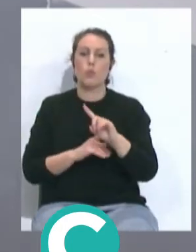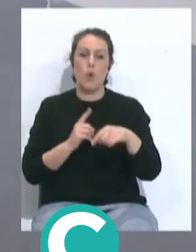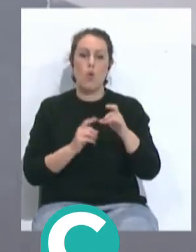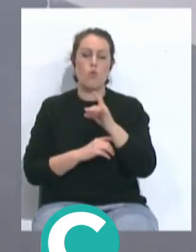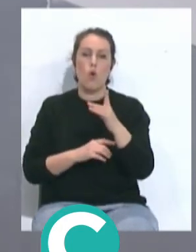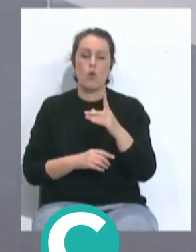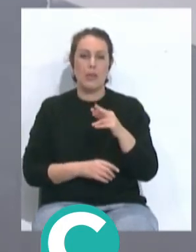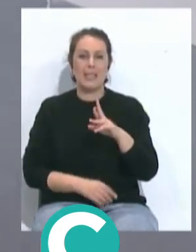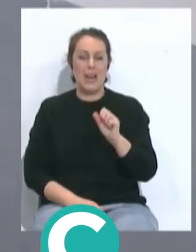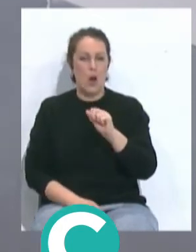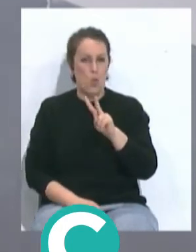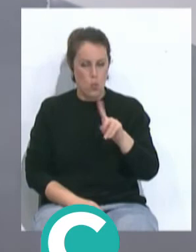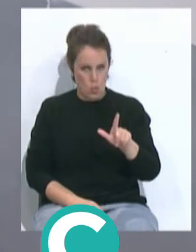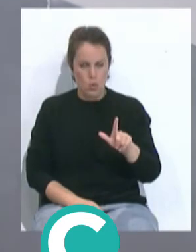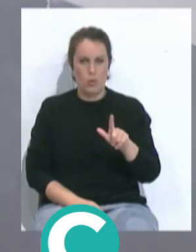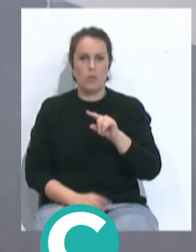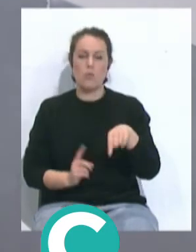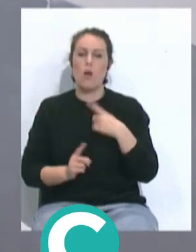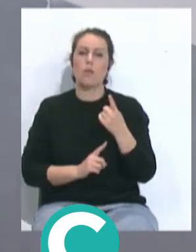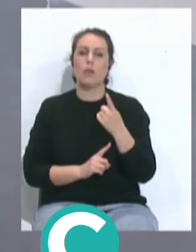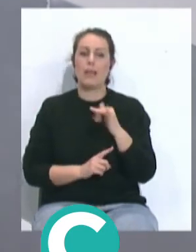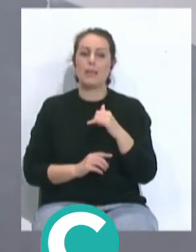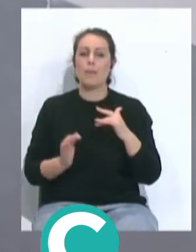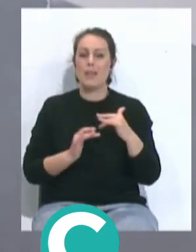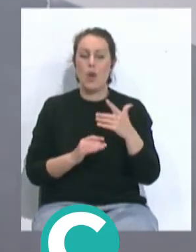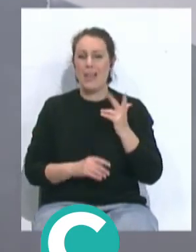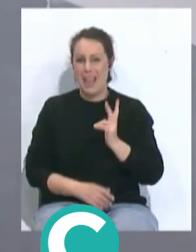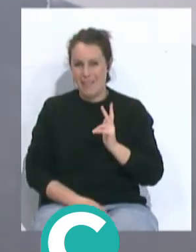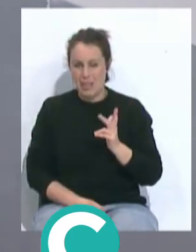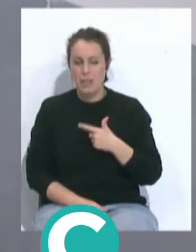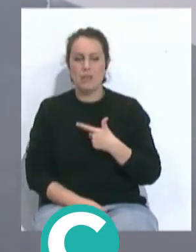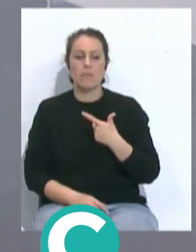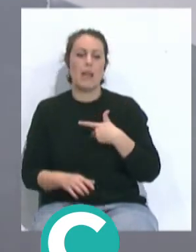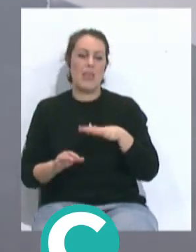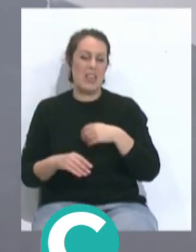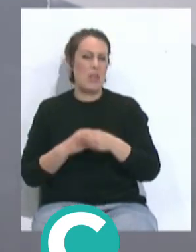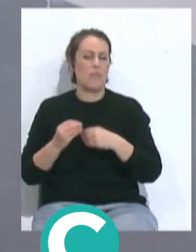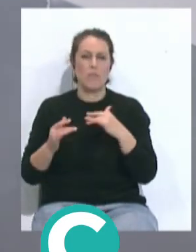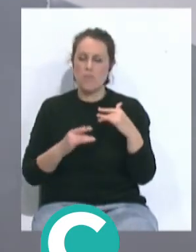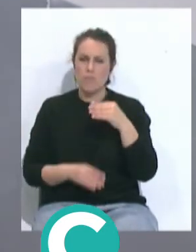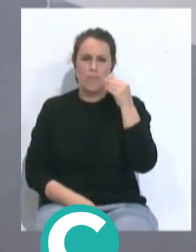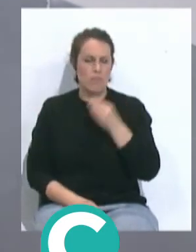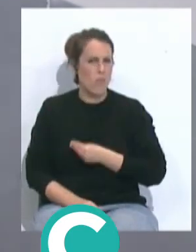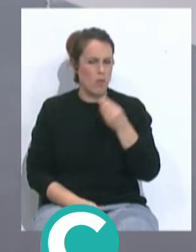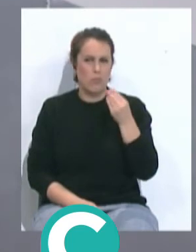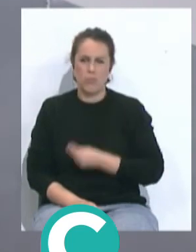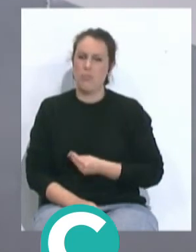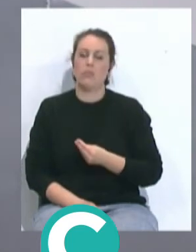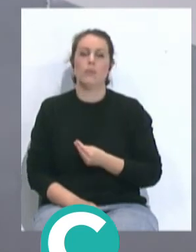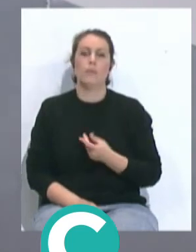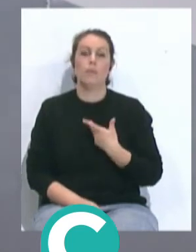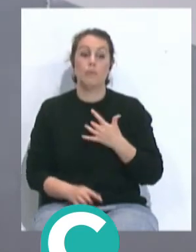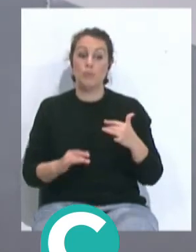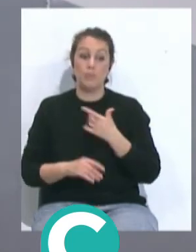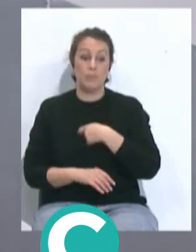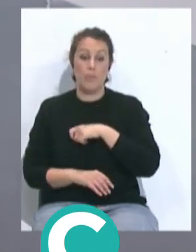gol Raúl de Tomás, luego tenemos el partido del Getafe donde el Cádiz también hizo un muy buen partido, el